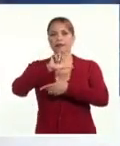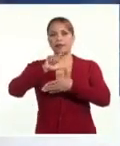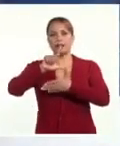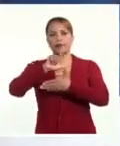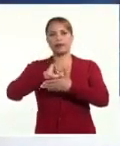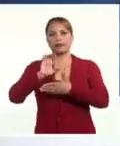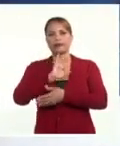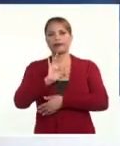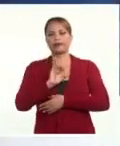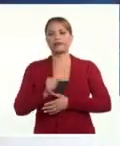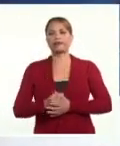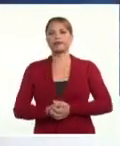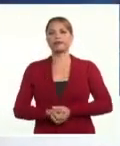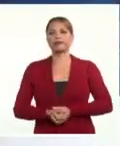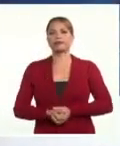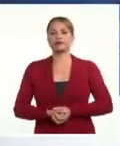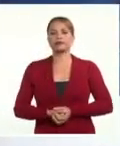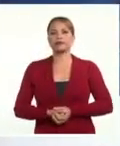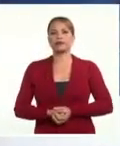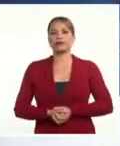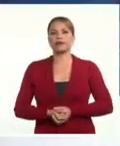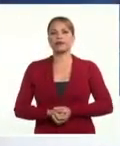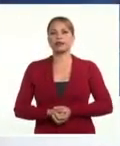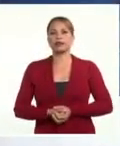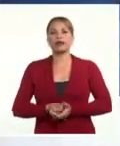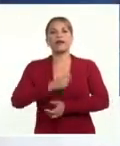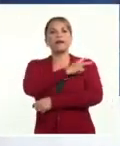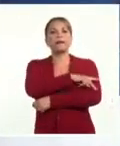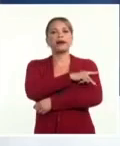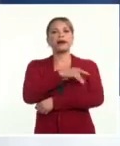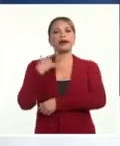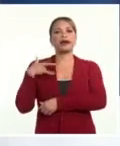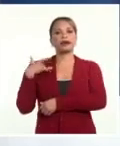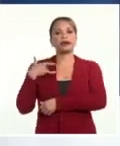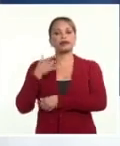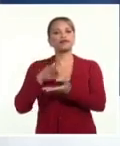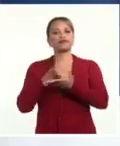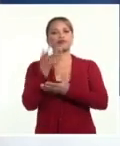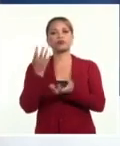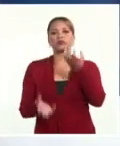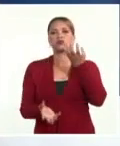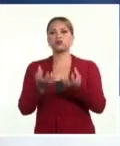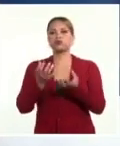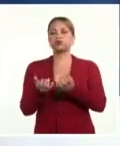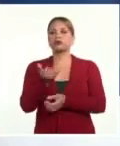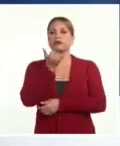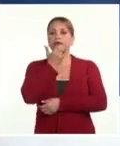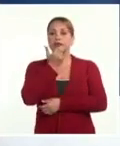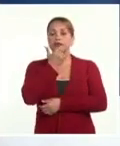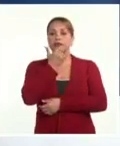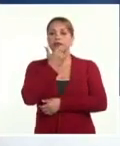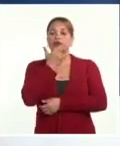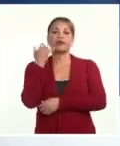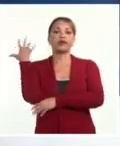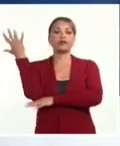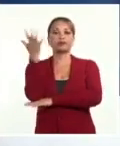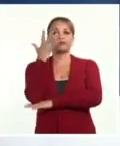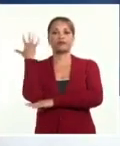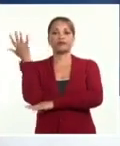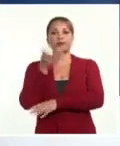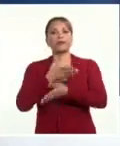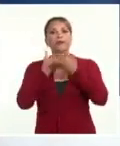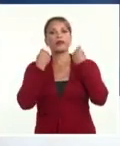En el delta del río Paraná en Argentina continúan hoy los incendios con graves consecuencias para la biodiversidad, como la pérdida de la